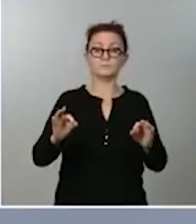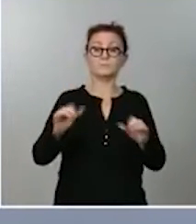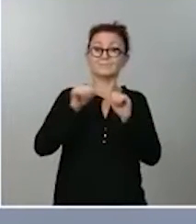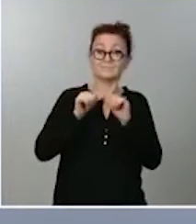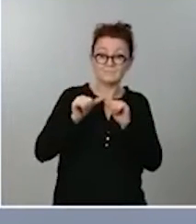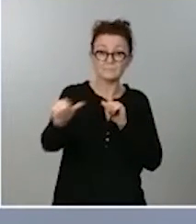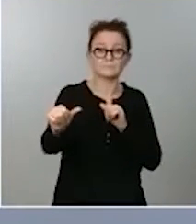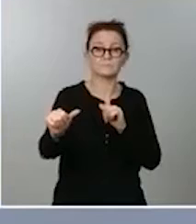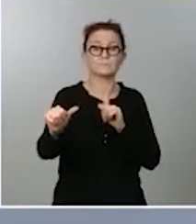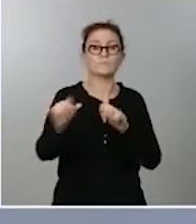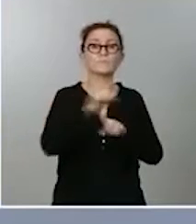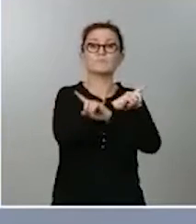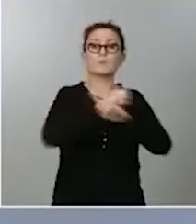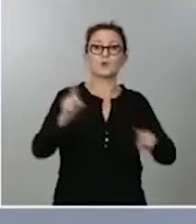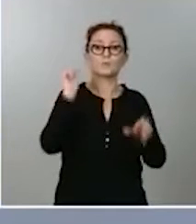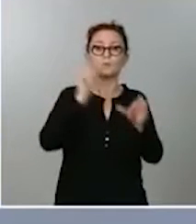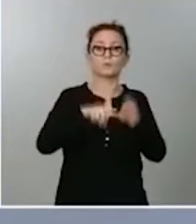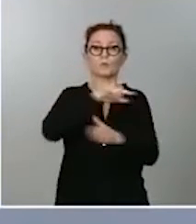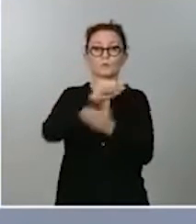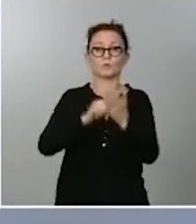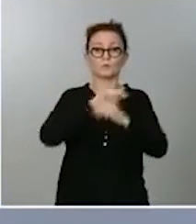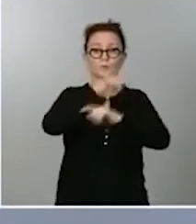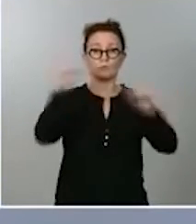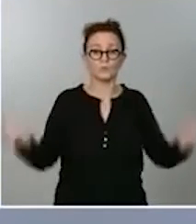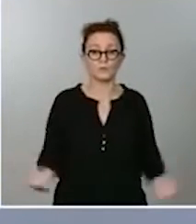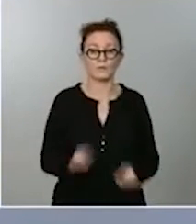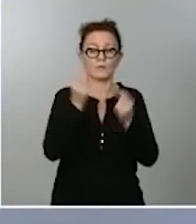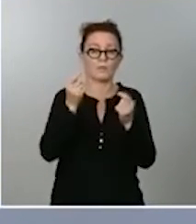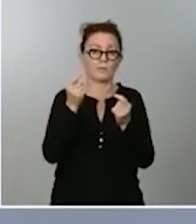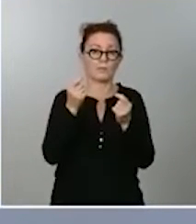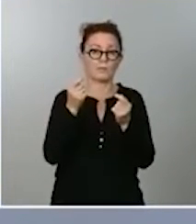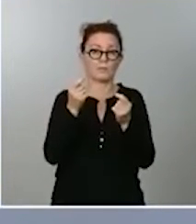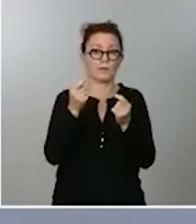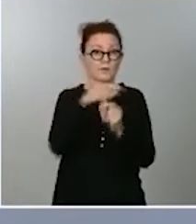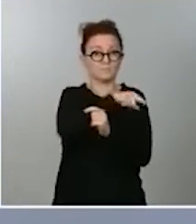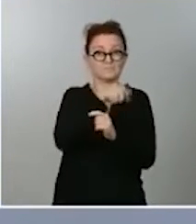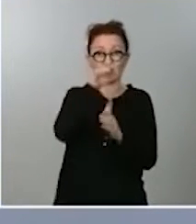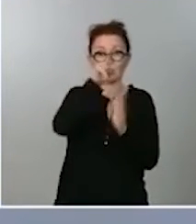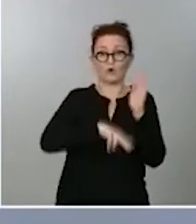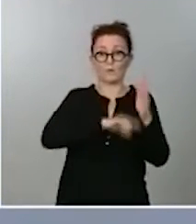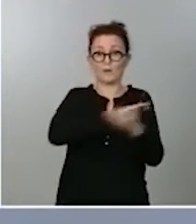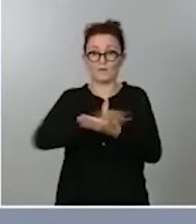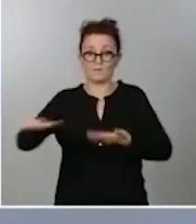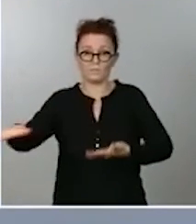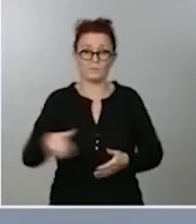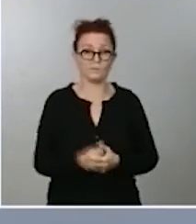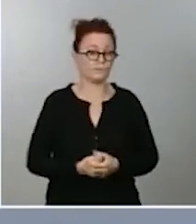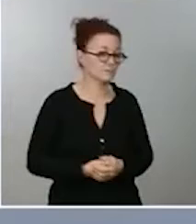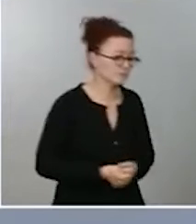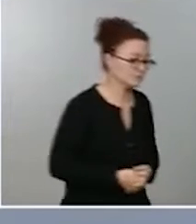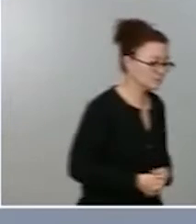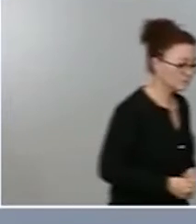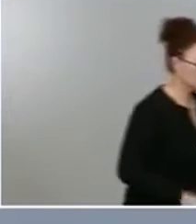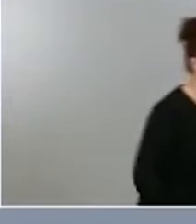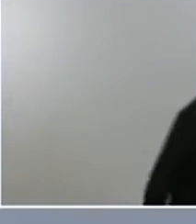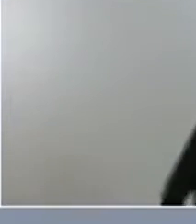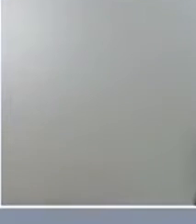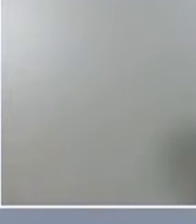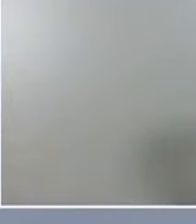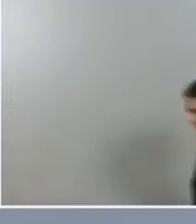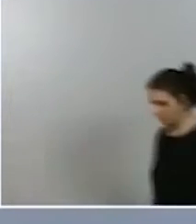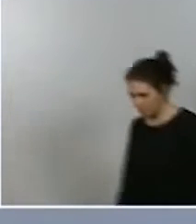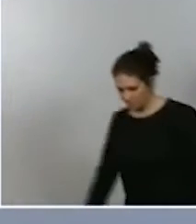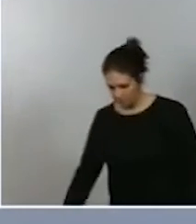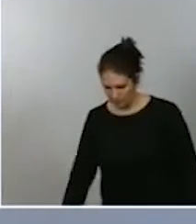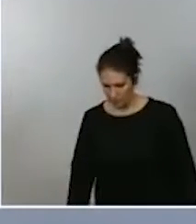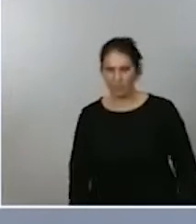suscripción de contratos de publicidad que estén afectados naturalmente por esta norma. Aquellos contratos que estén ahora mismo en vigor,